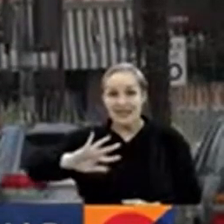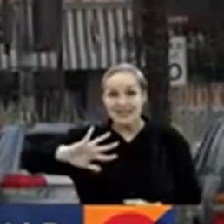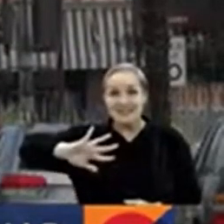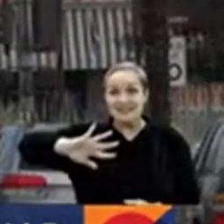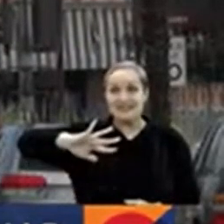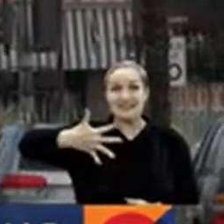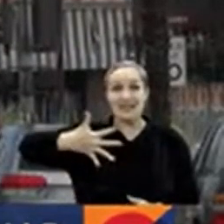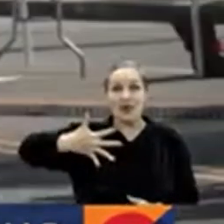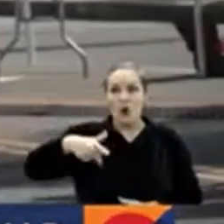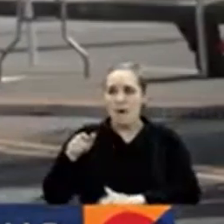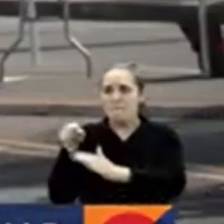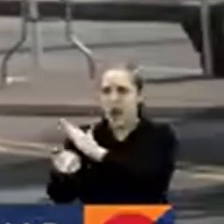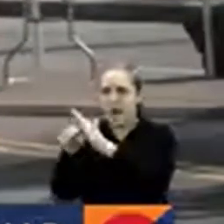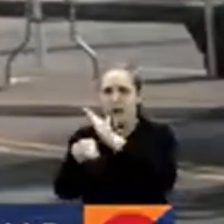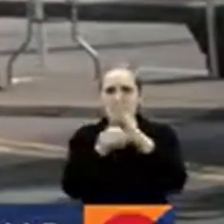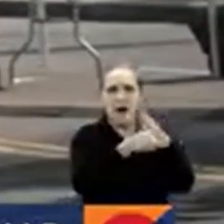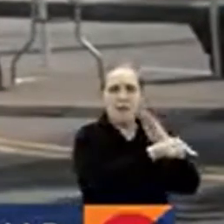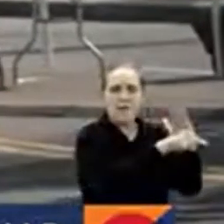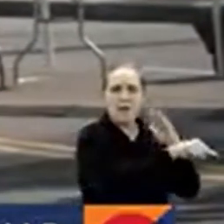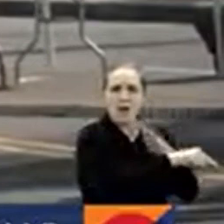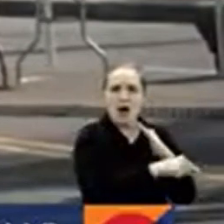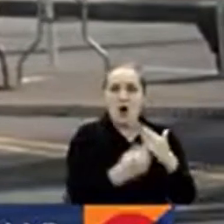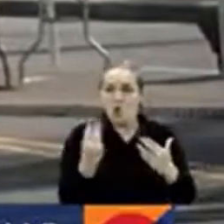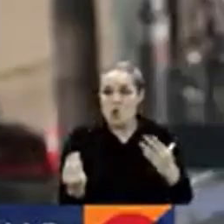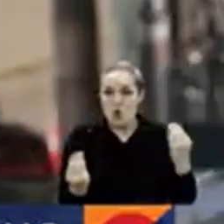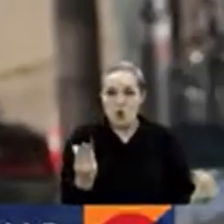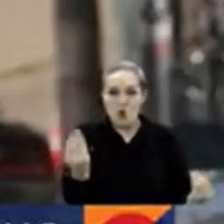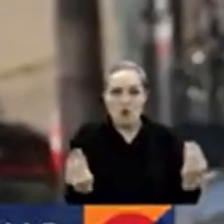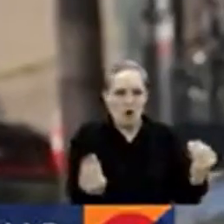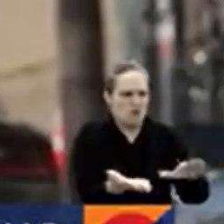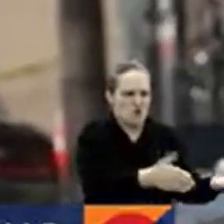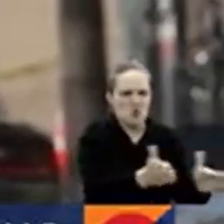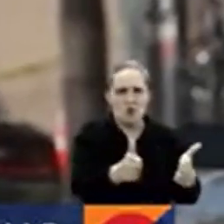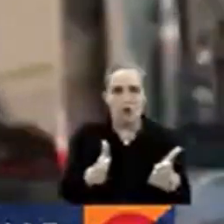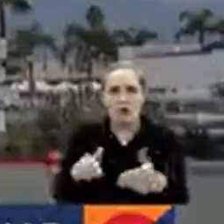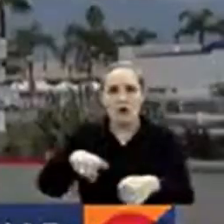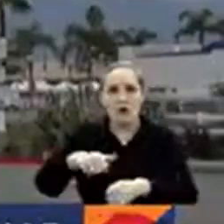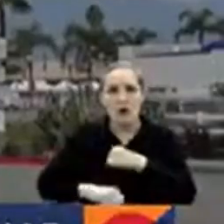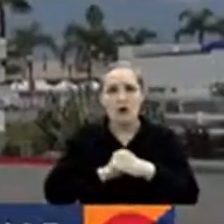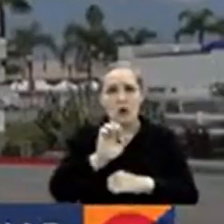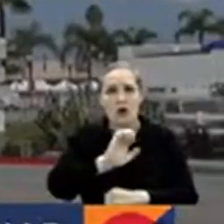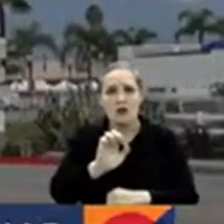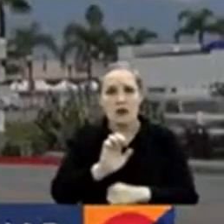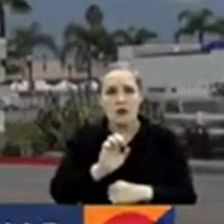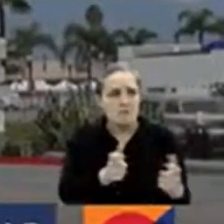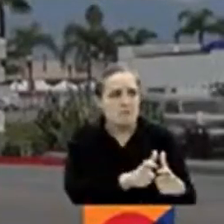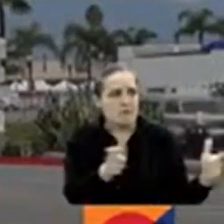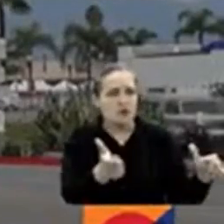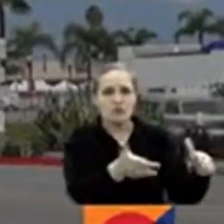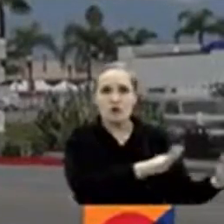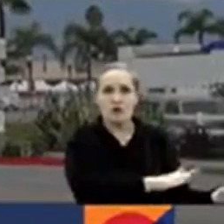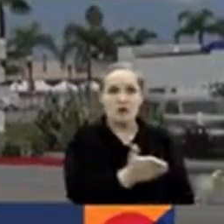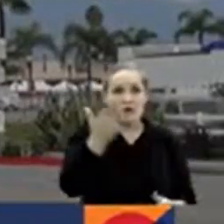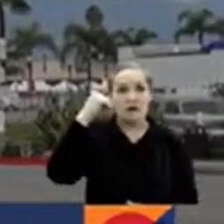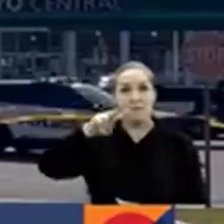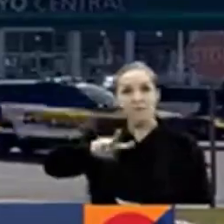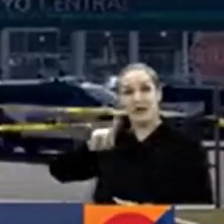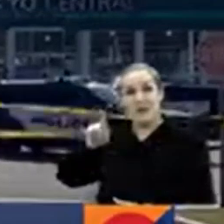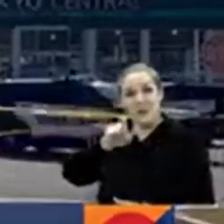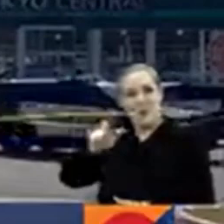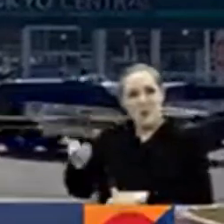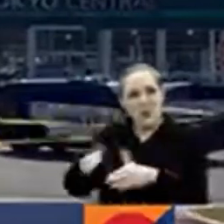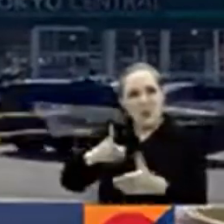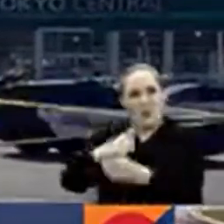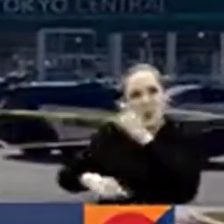primer mes de 2023 en Estados Unidos y también el de mayor número de muertes desde que 21 personas murieran en la escuela